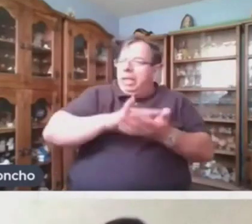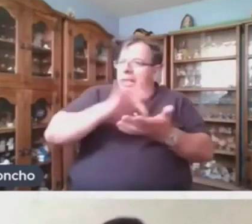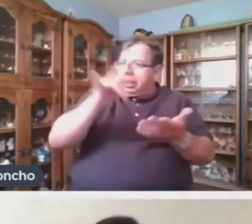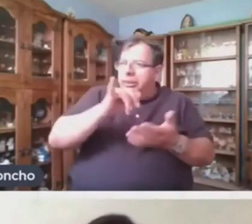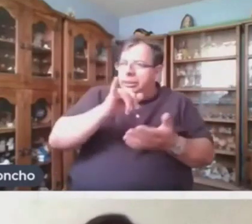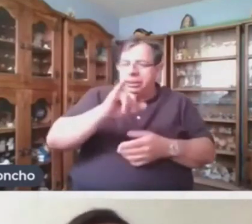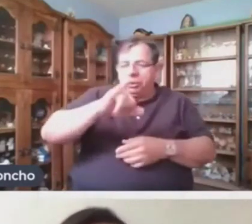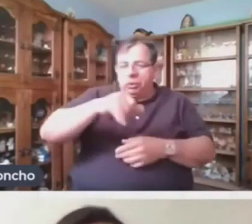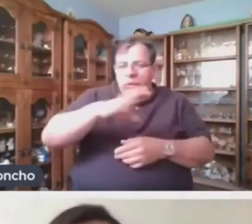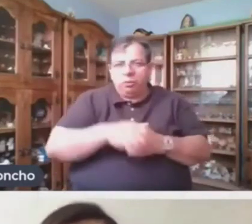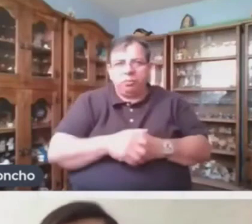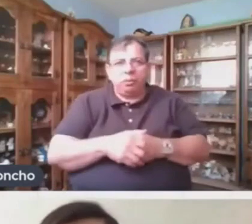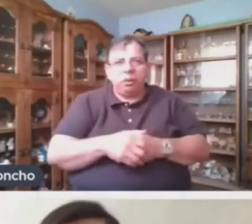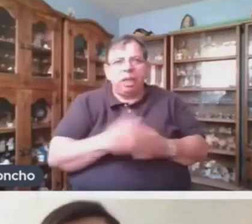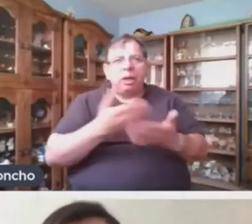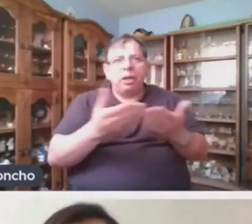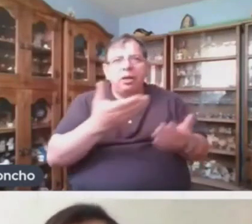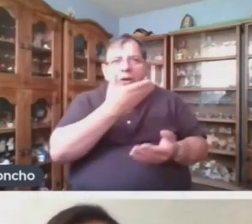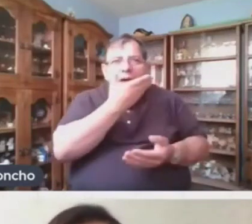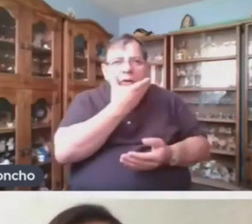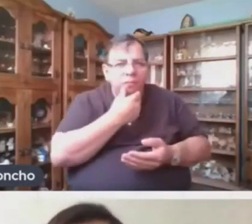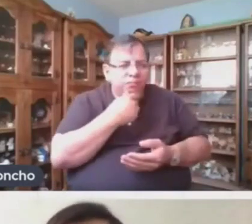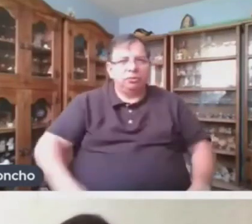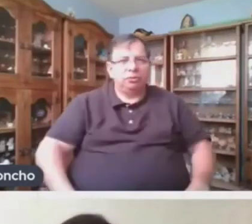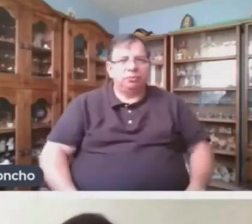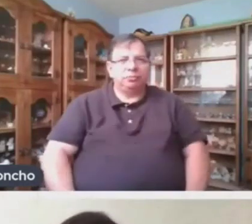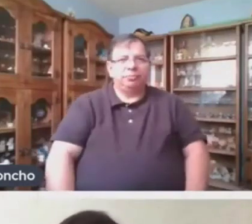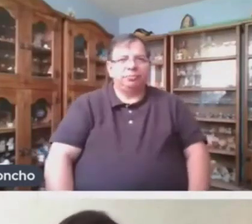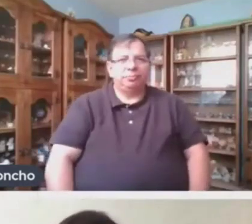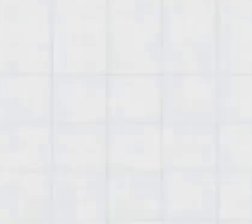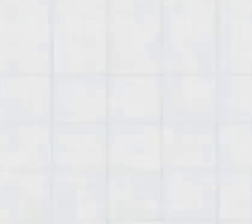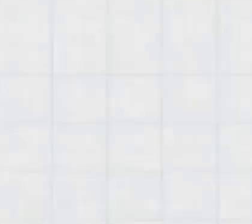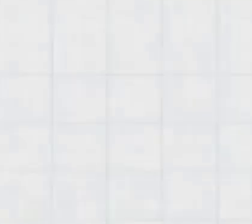Chicas Chicos Vamos Con La Tercer Y Última Pregunta Reto